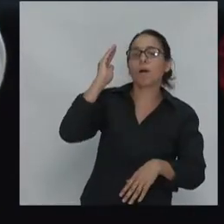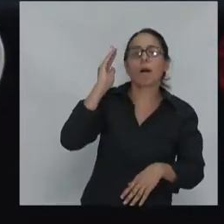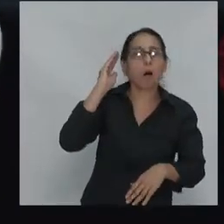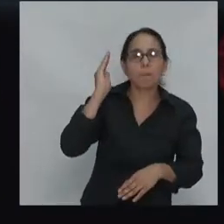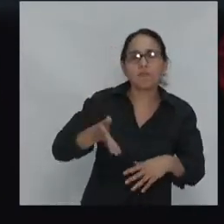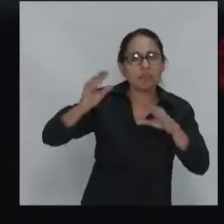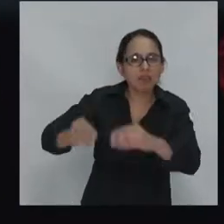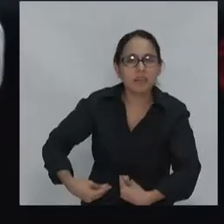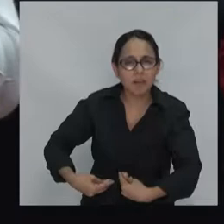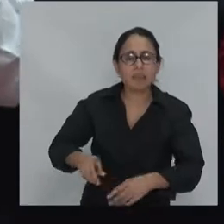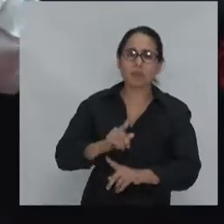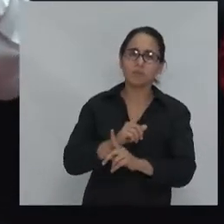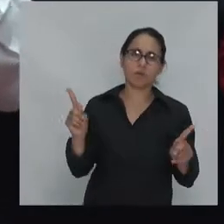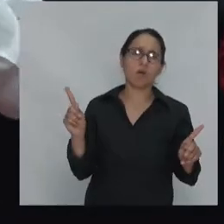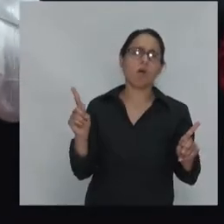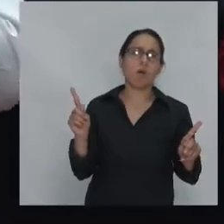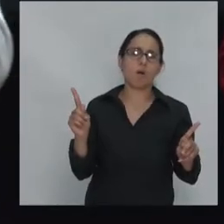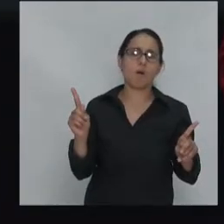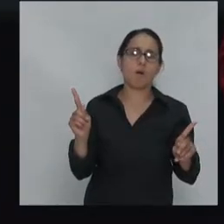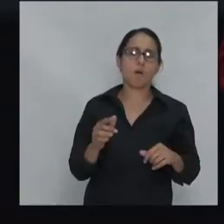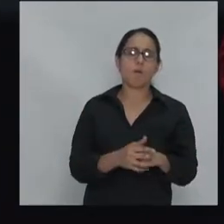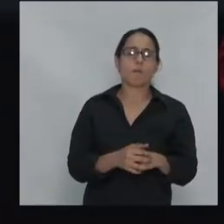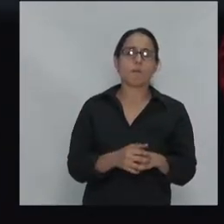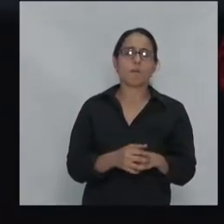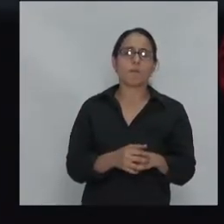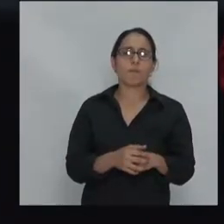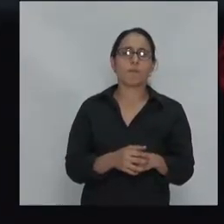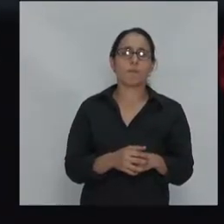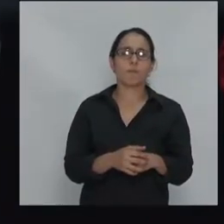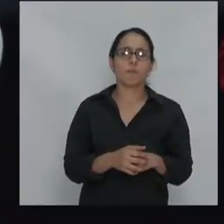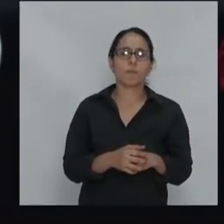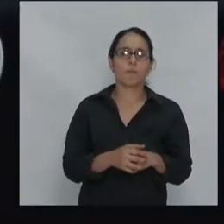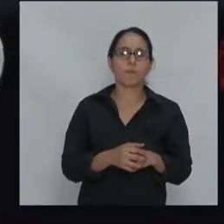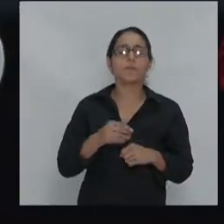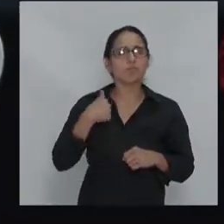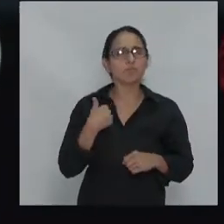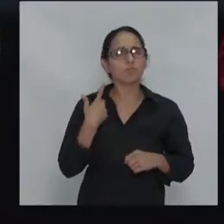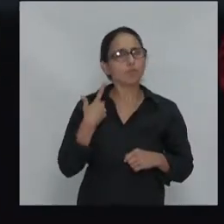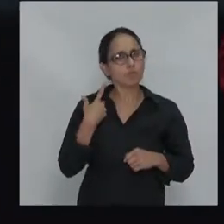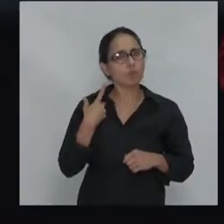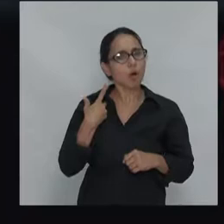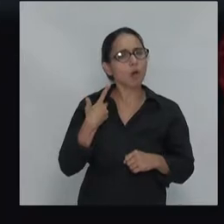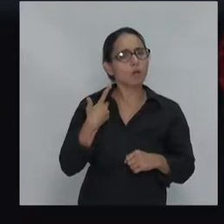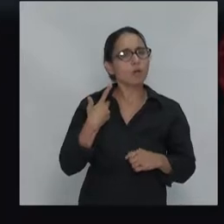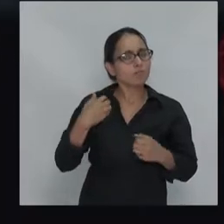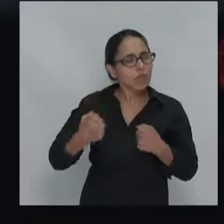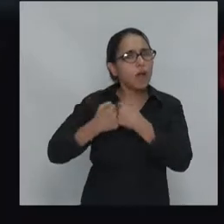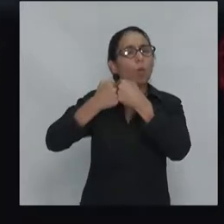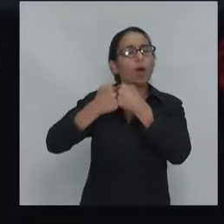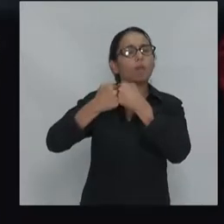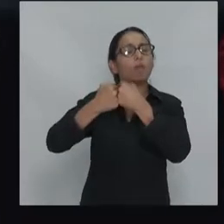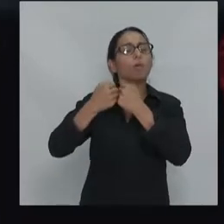condición básica básica básica y en eso yo comparto la tesis de